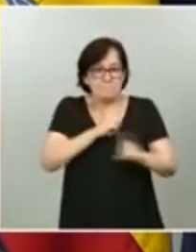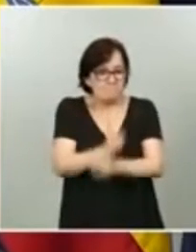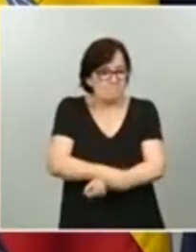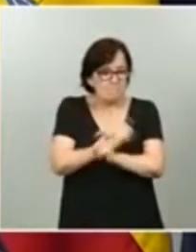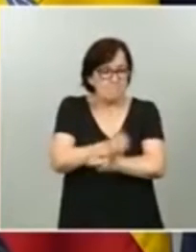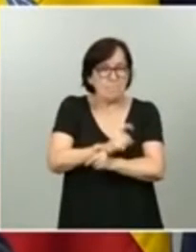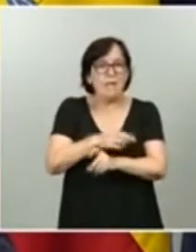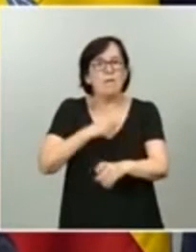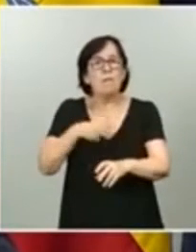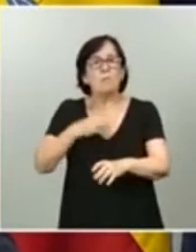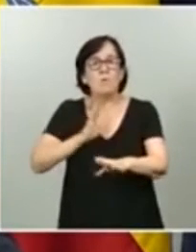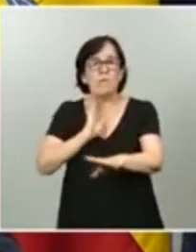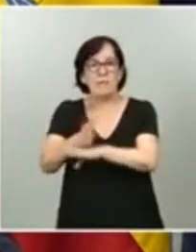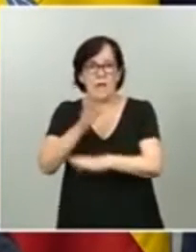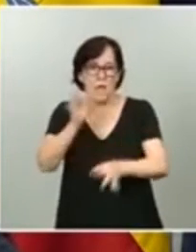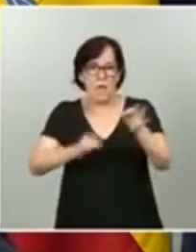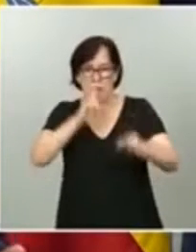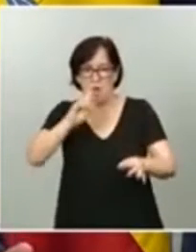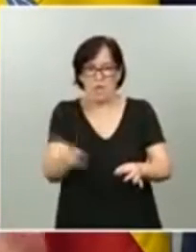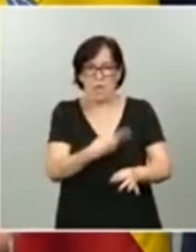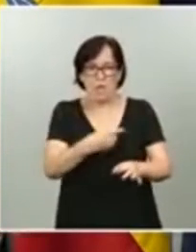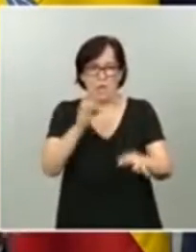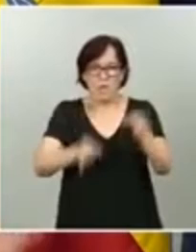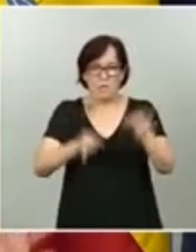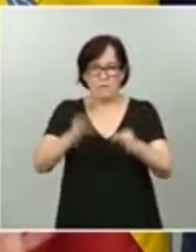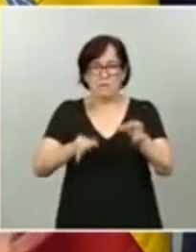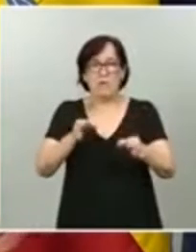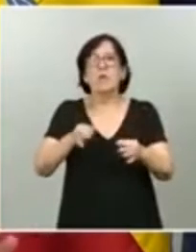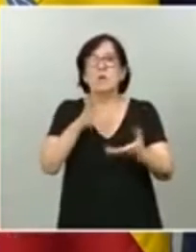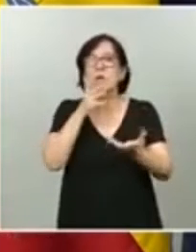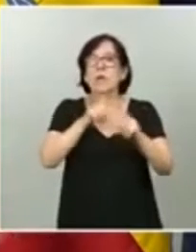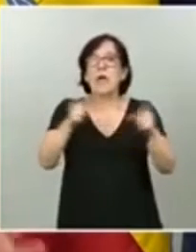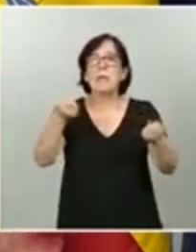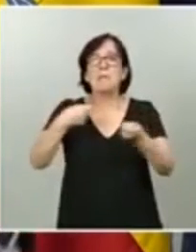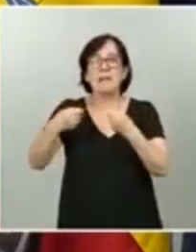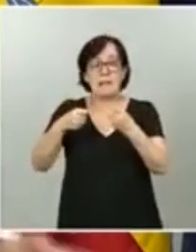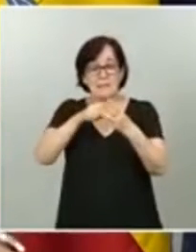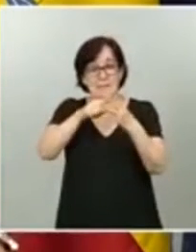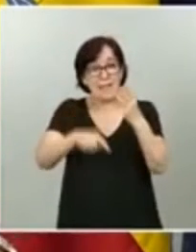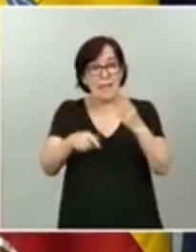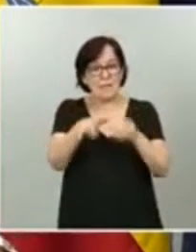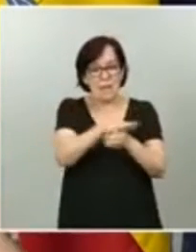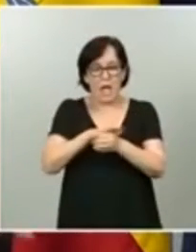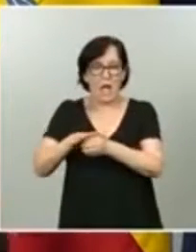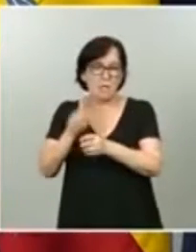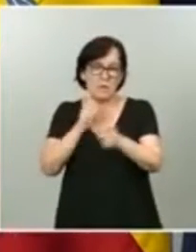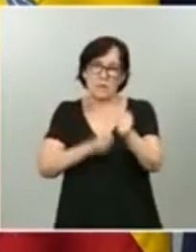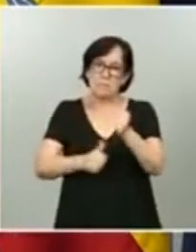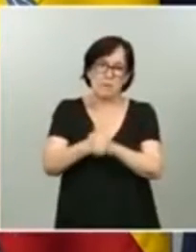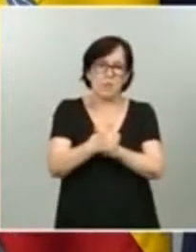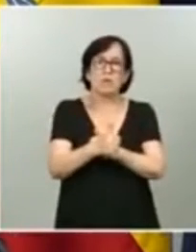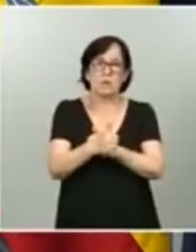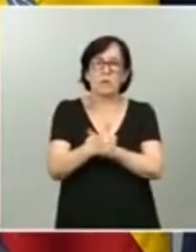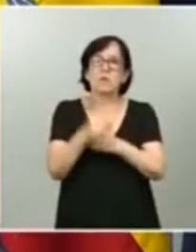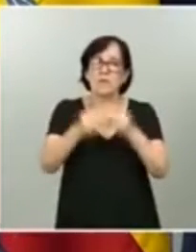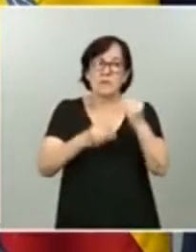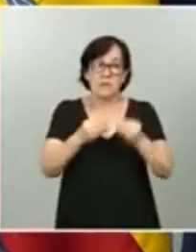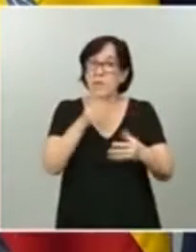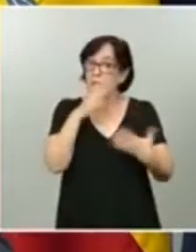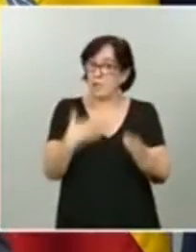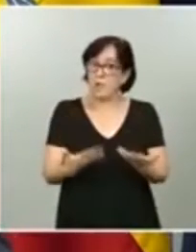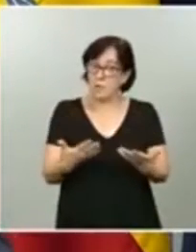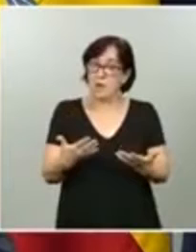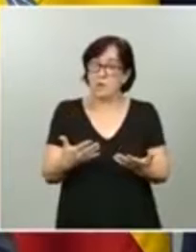a los tribunales y a los juzgados de los mercantil. Por tanto, esas tres áreas fueron prioritarias y así se dispusieron. Y lo que llevaba es precisamente